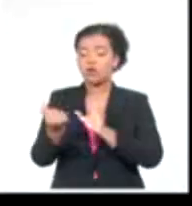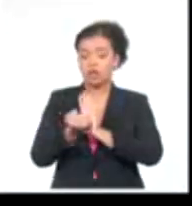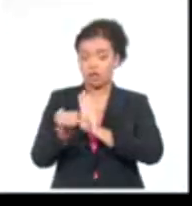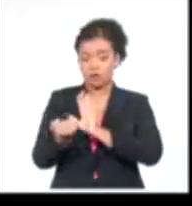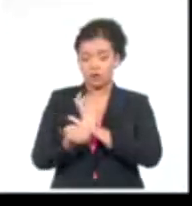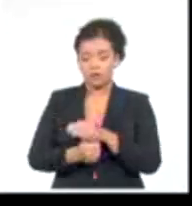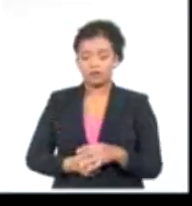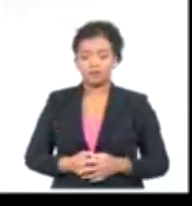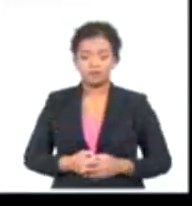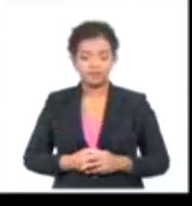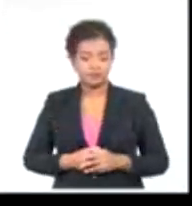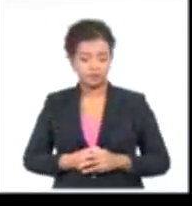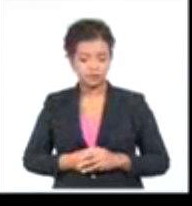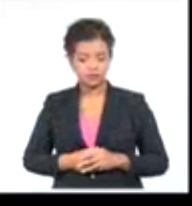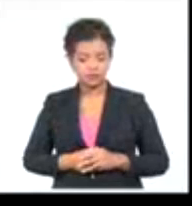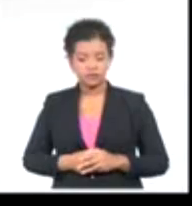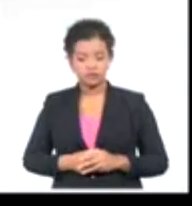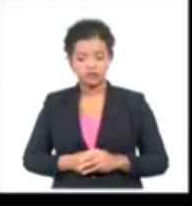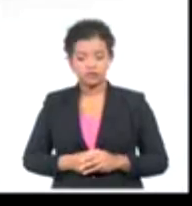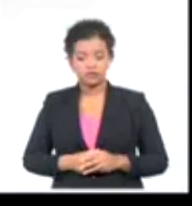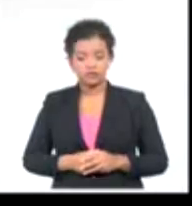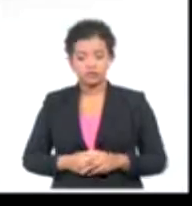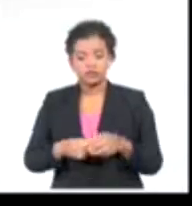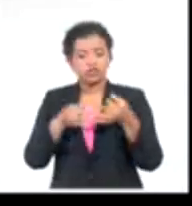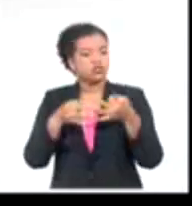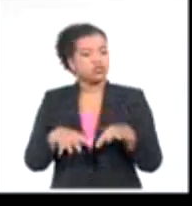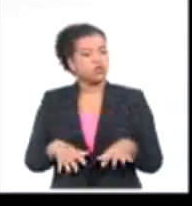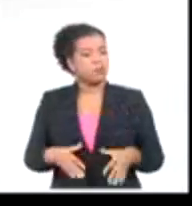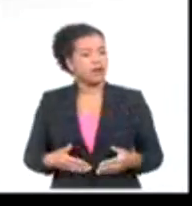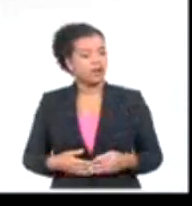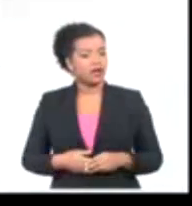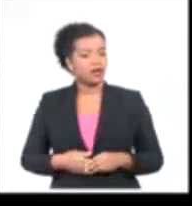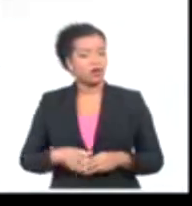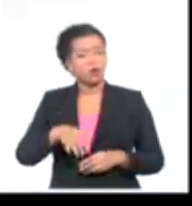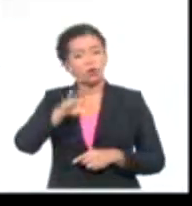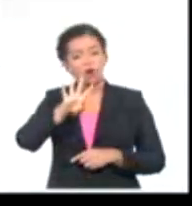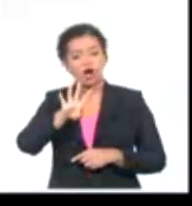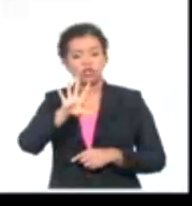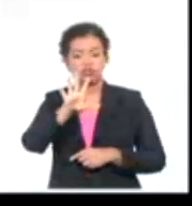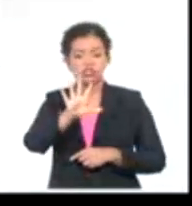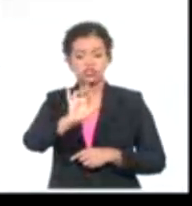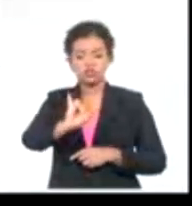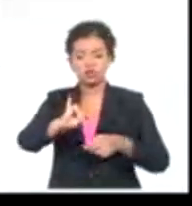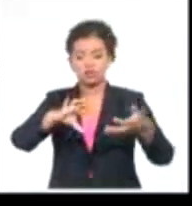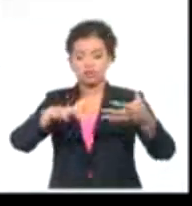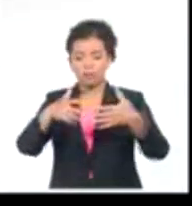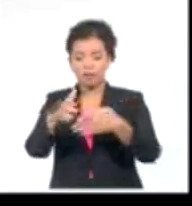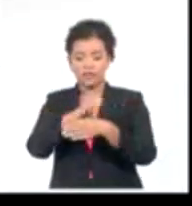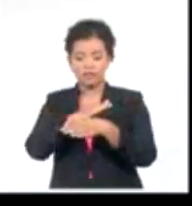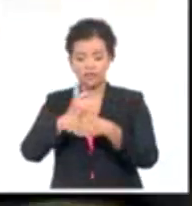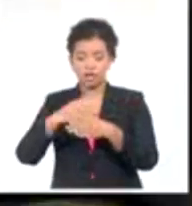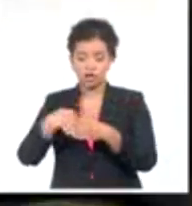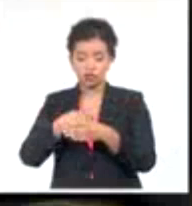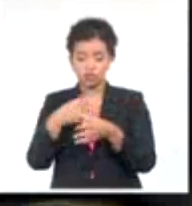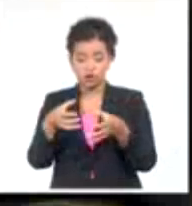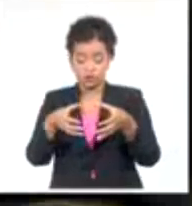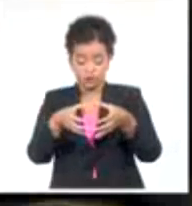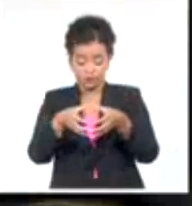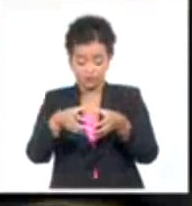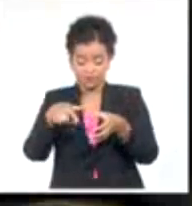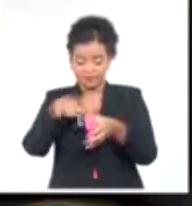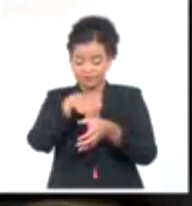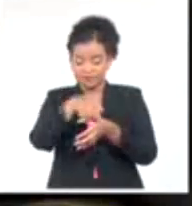Lo normal, lo común son cuatro, cinco, cuando más seis variables. La de nosotros mide ocho. Fluviómetro,